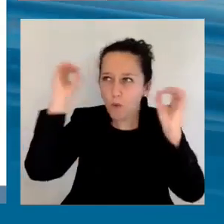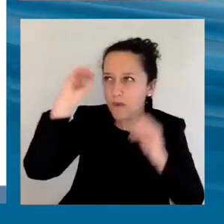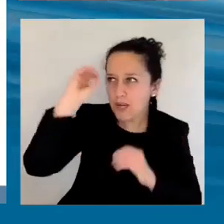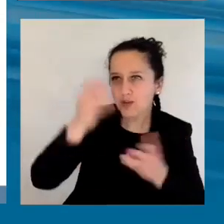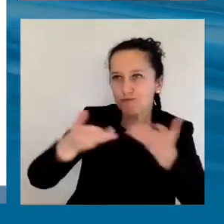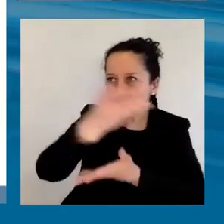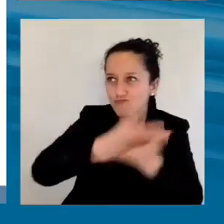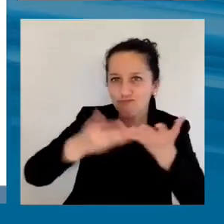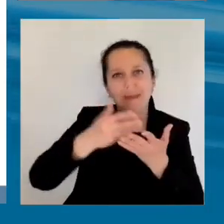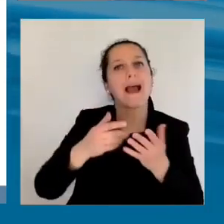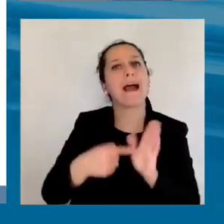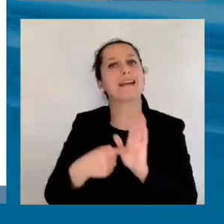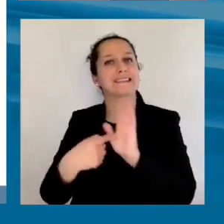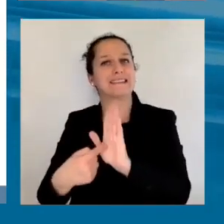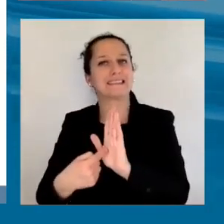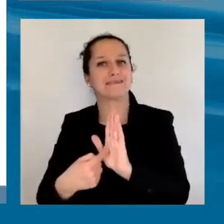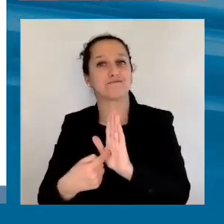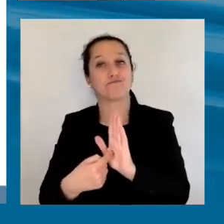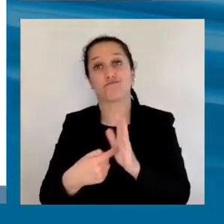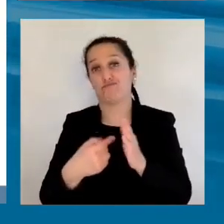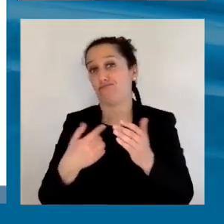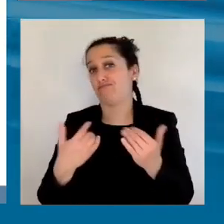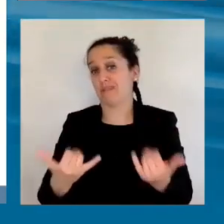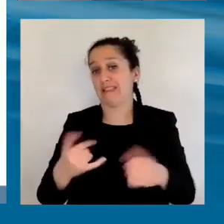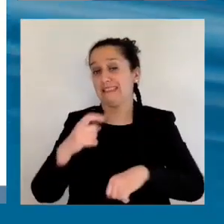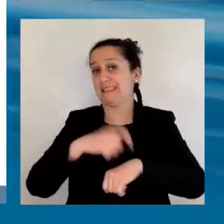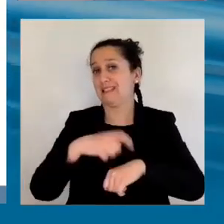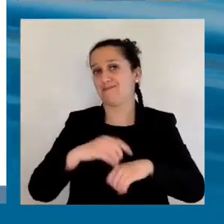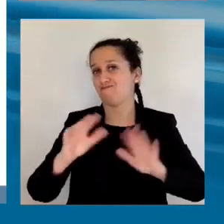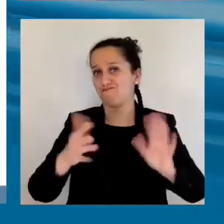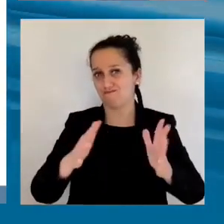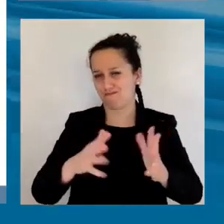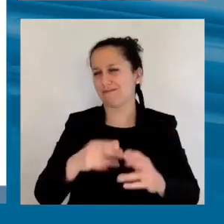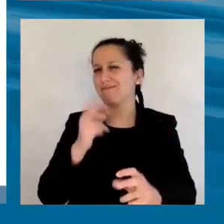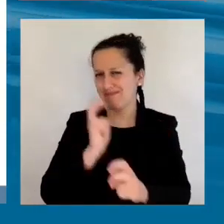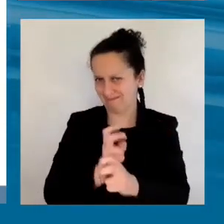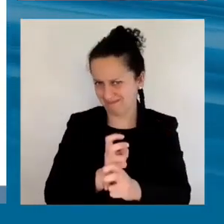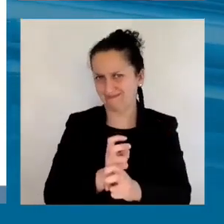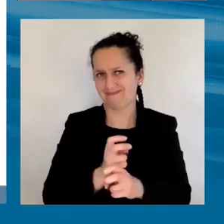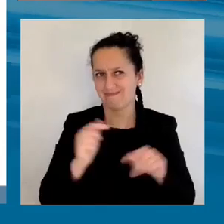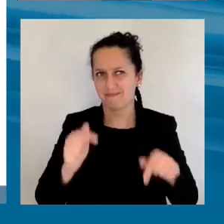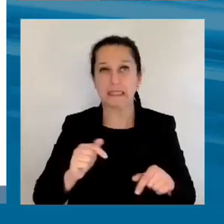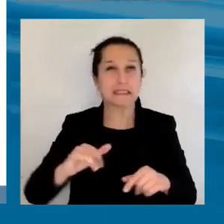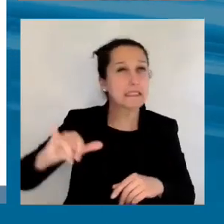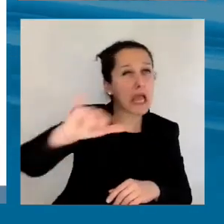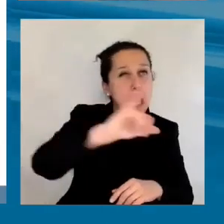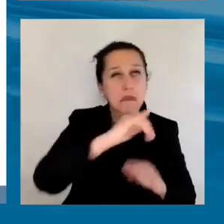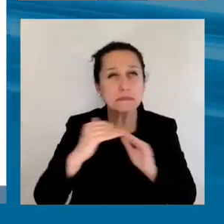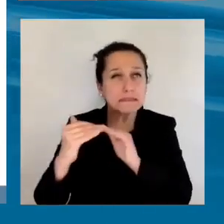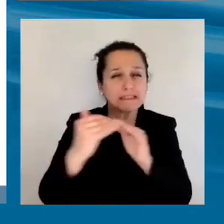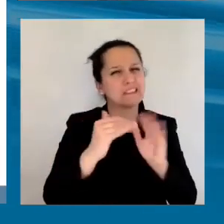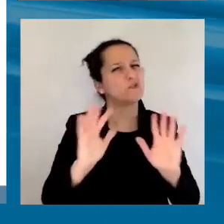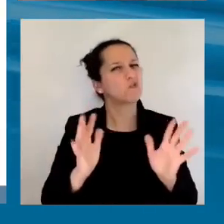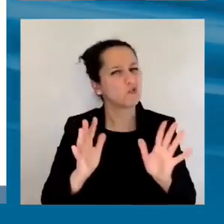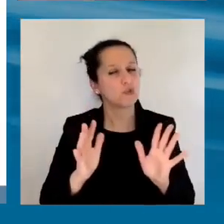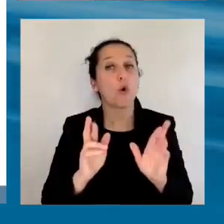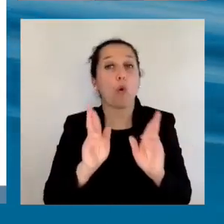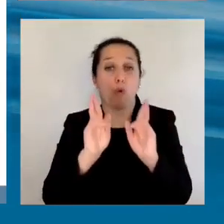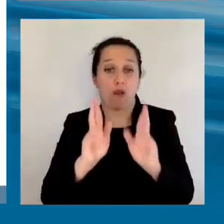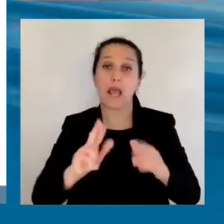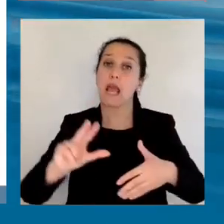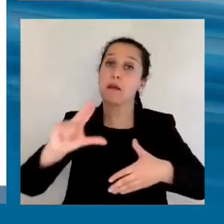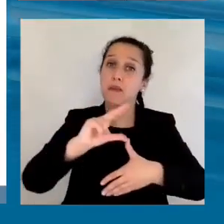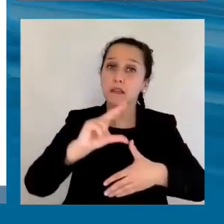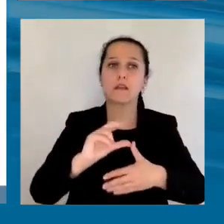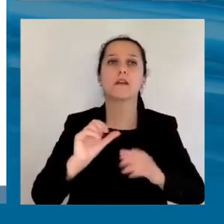como sabemos, no estamos en un buen momento. Desafortunadamente es difícil en este momento, pero sería muy deseable para que América Latina tenga